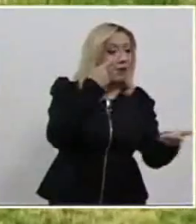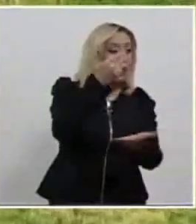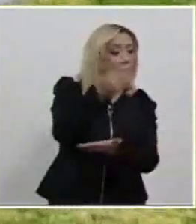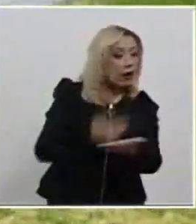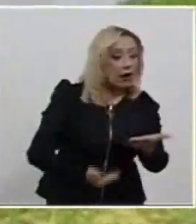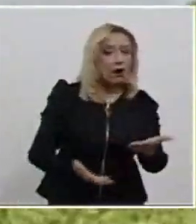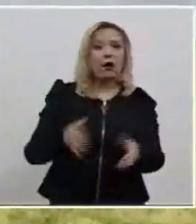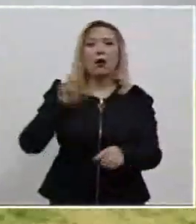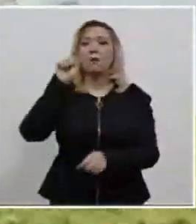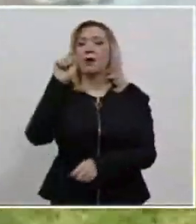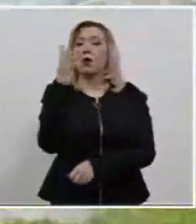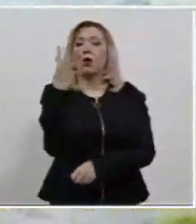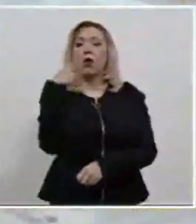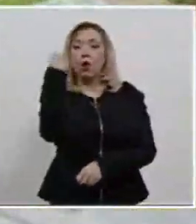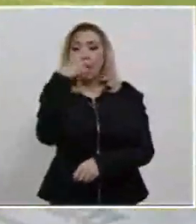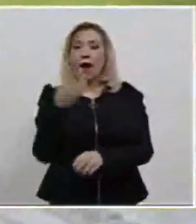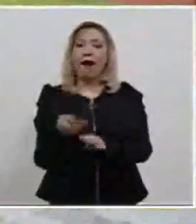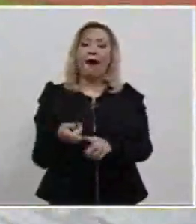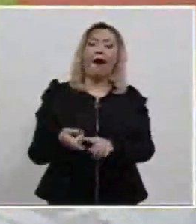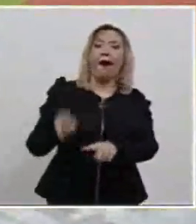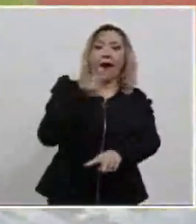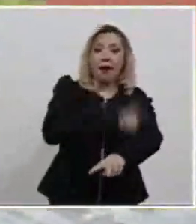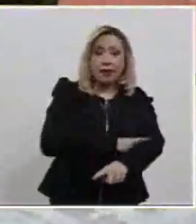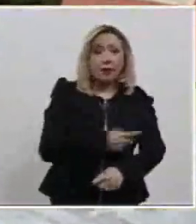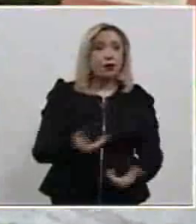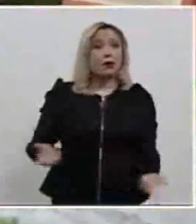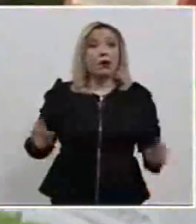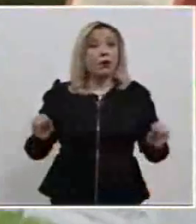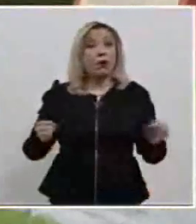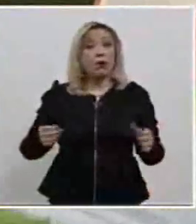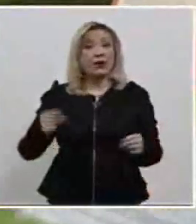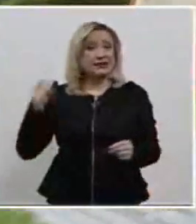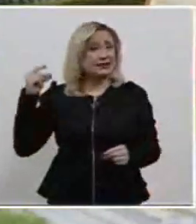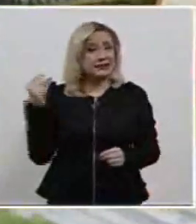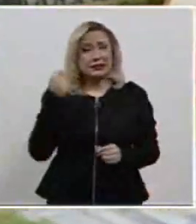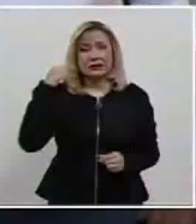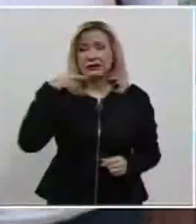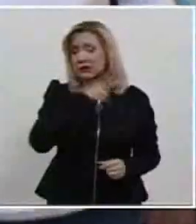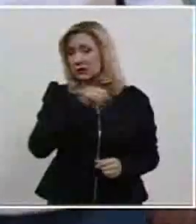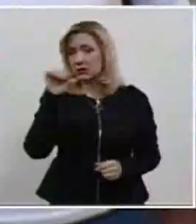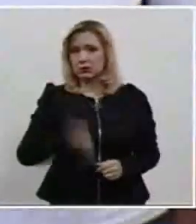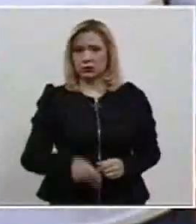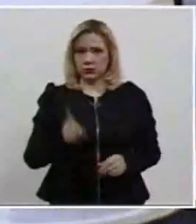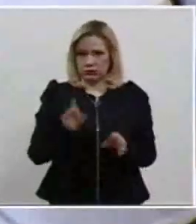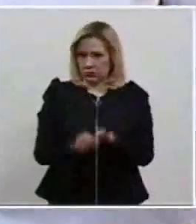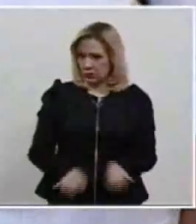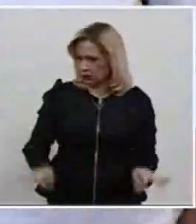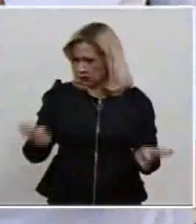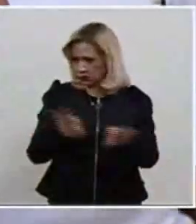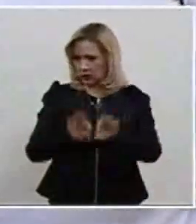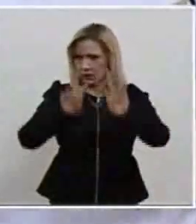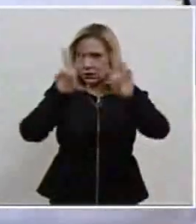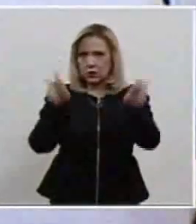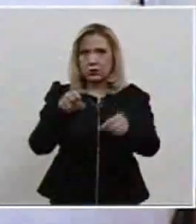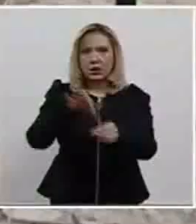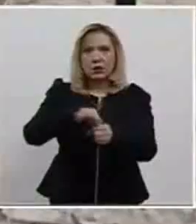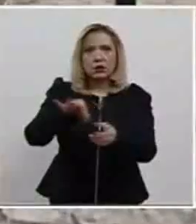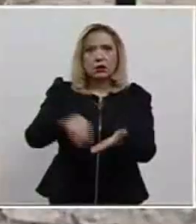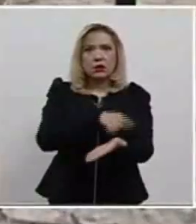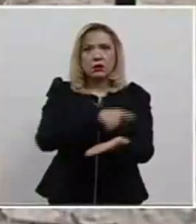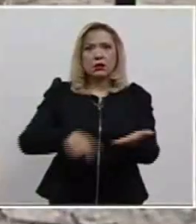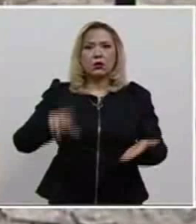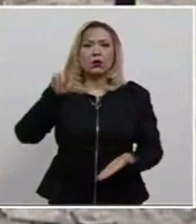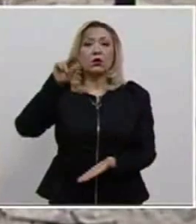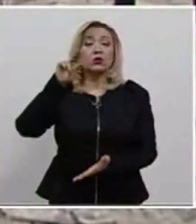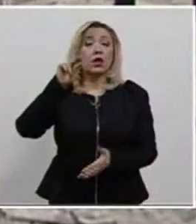24 horas de anticipación, a pesar de que se trataba de una reforma de gran trascendencia, que implicó más de 80